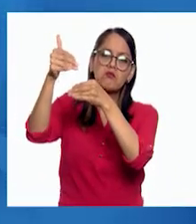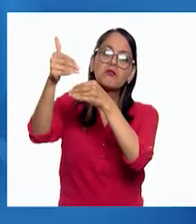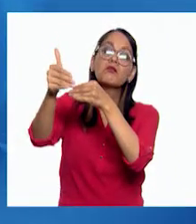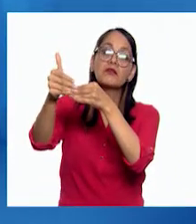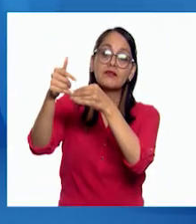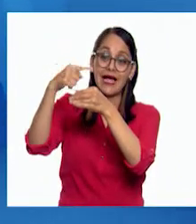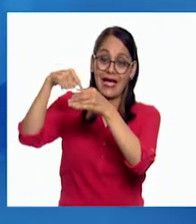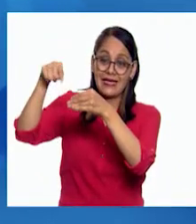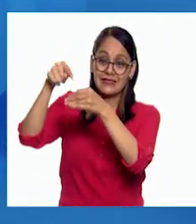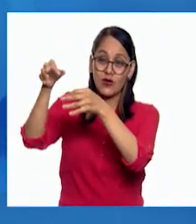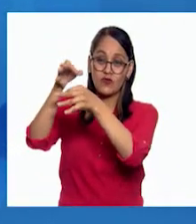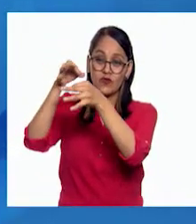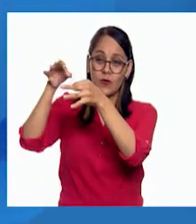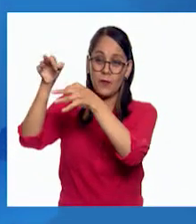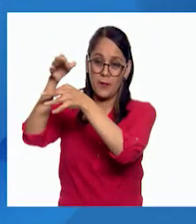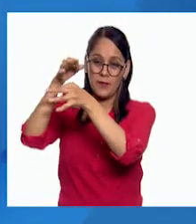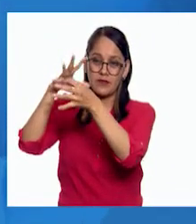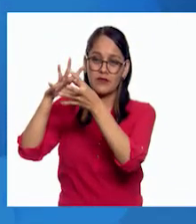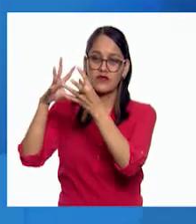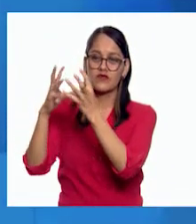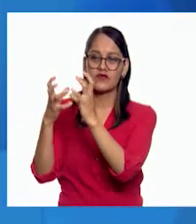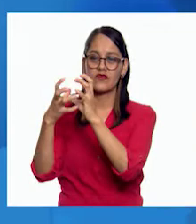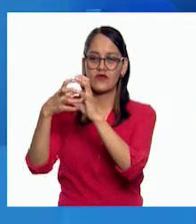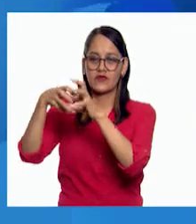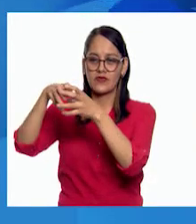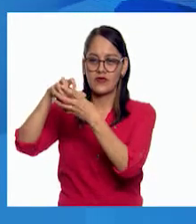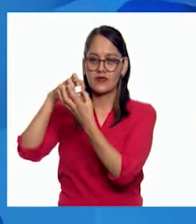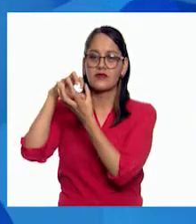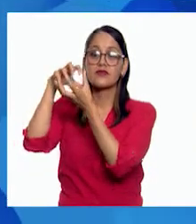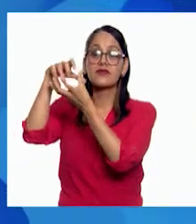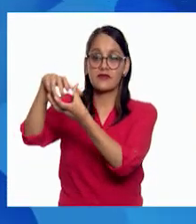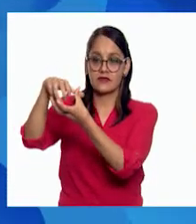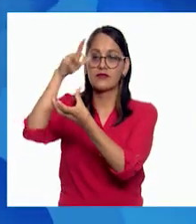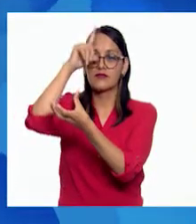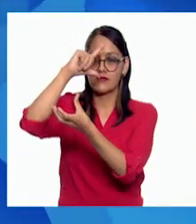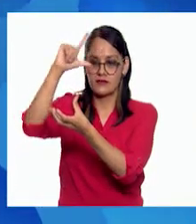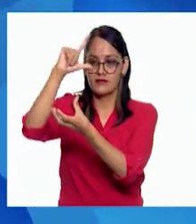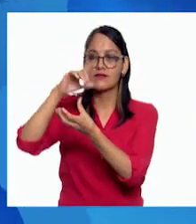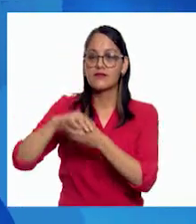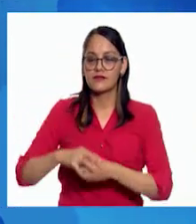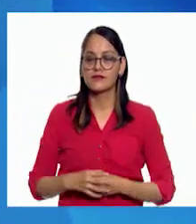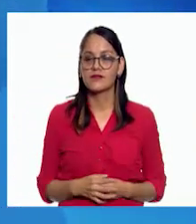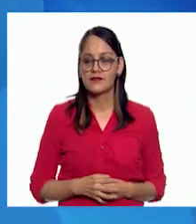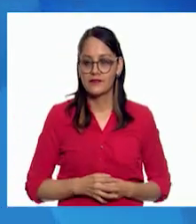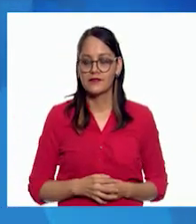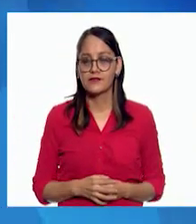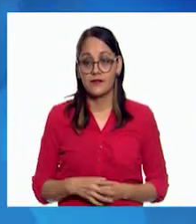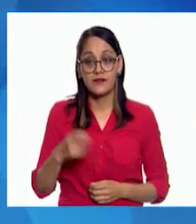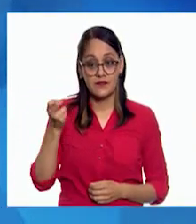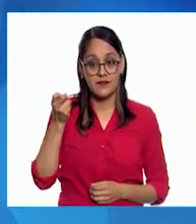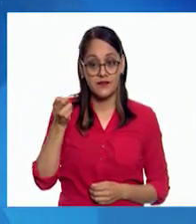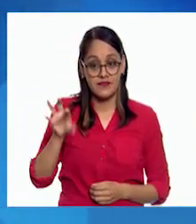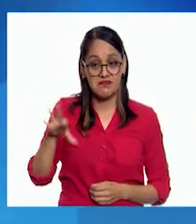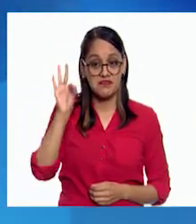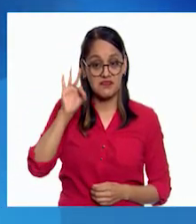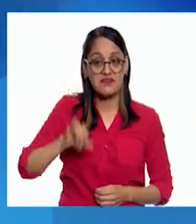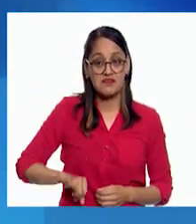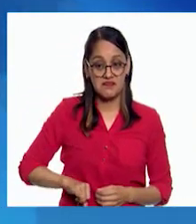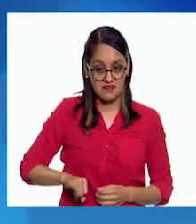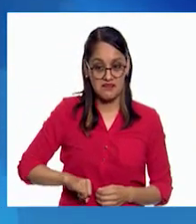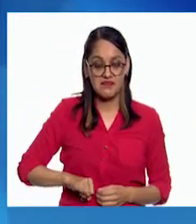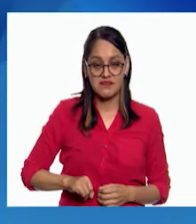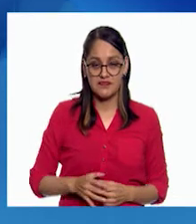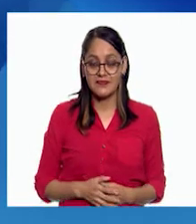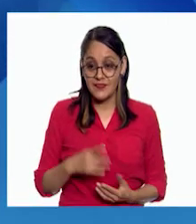ese material de rocas se fue aglomerando hasta formar nuestro satélite natural. Ese dato es